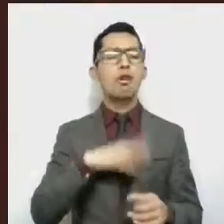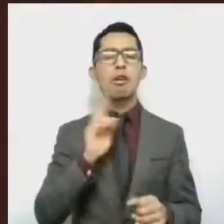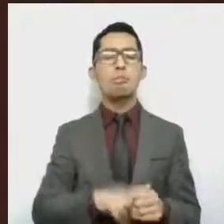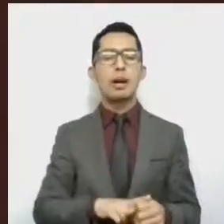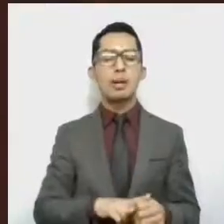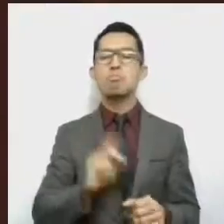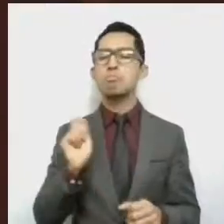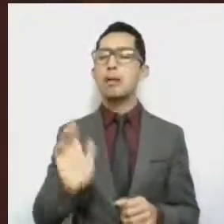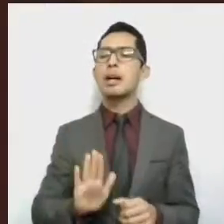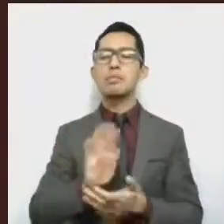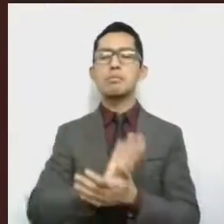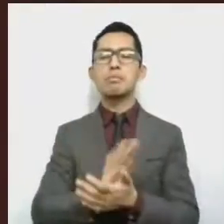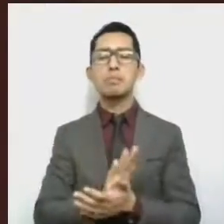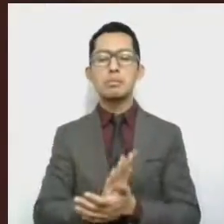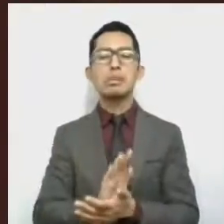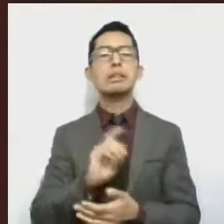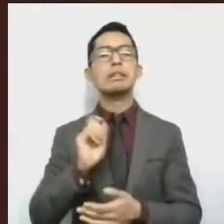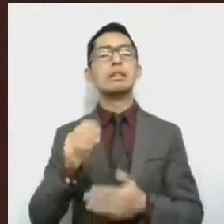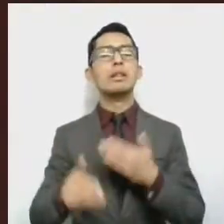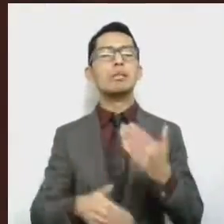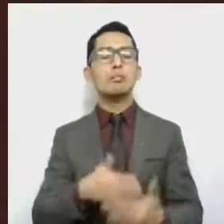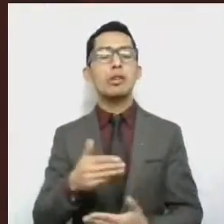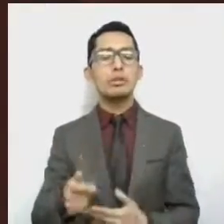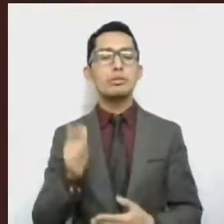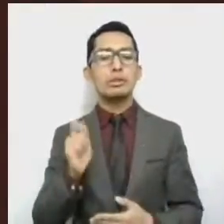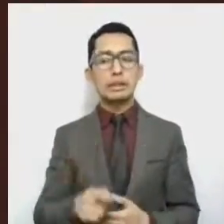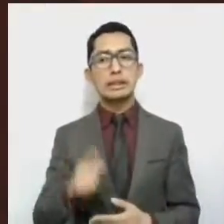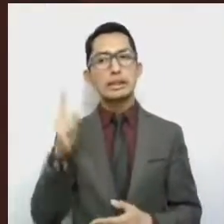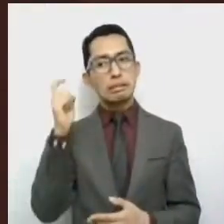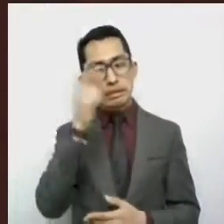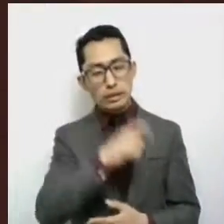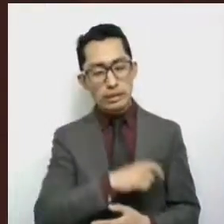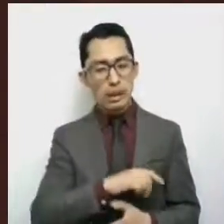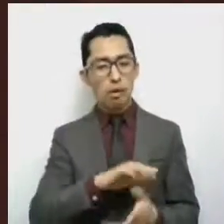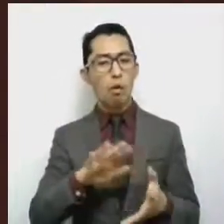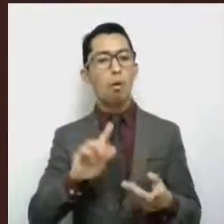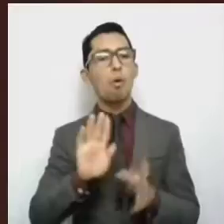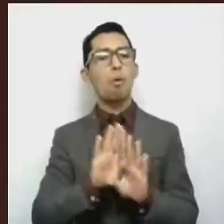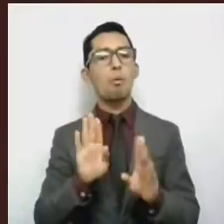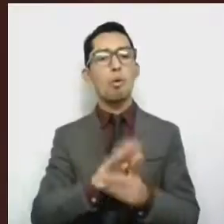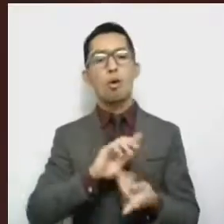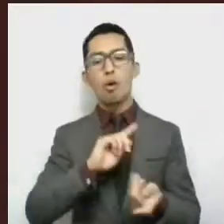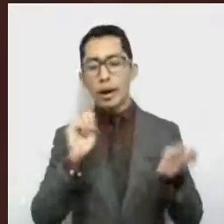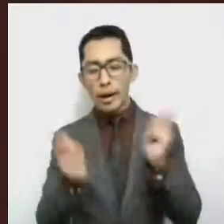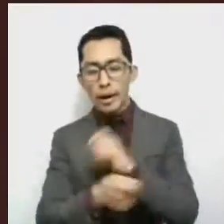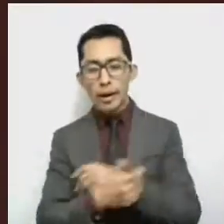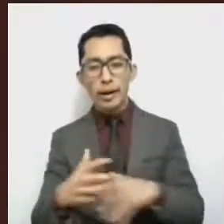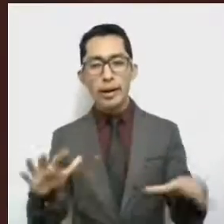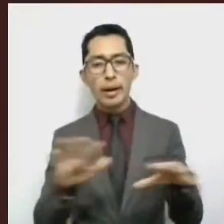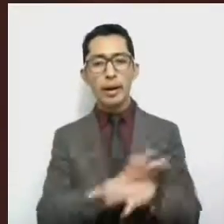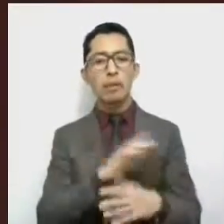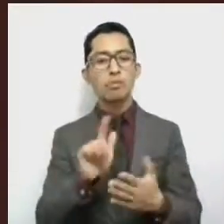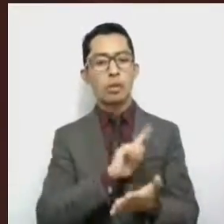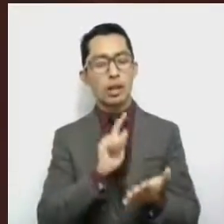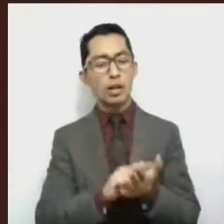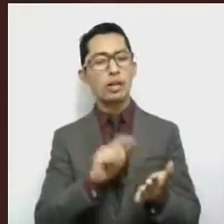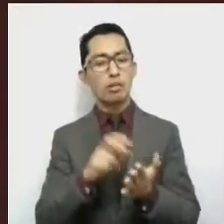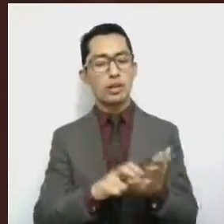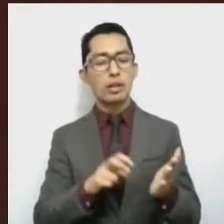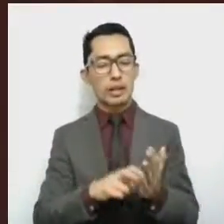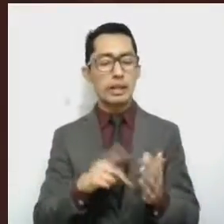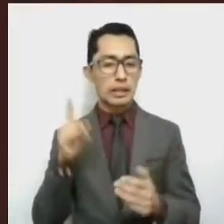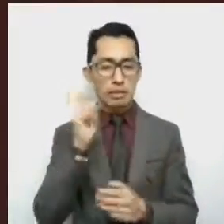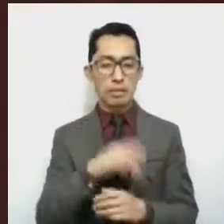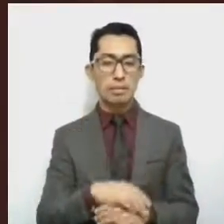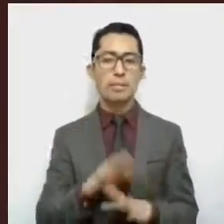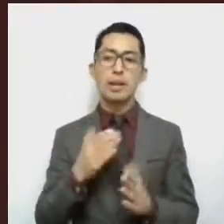que han entorpecido y complicado el paso de la contemporización de la norma. Al llegar a